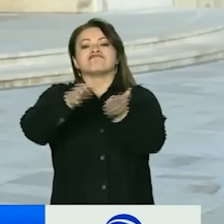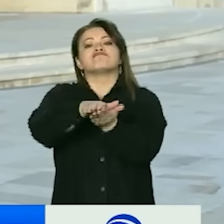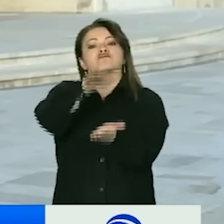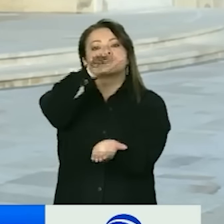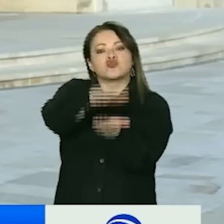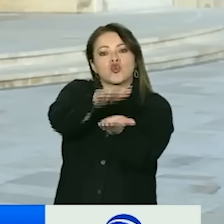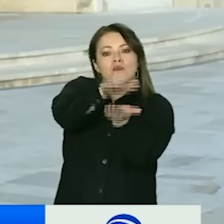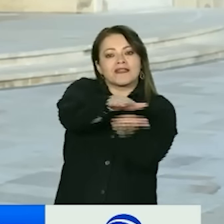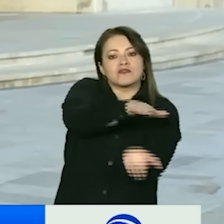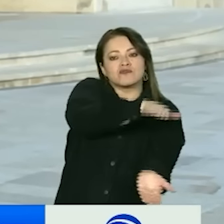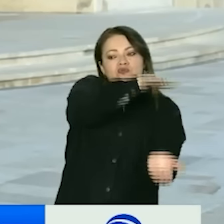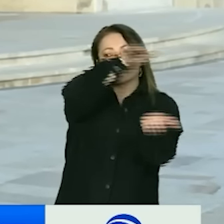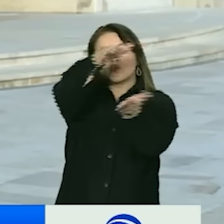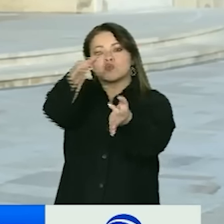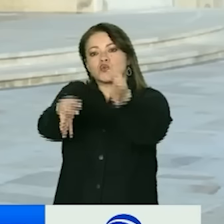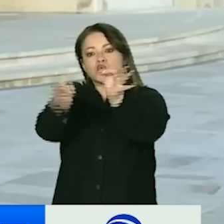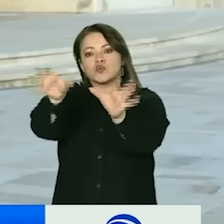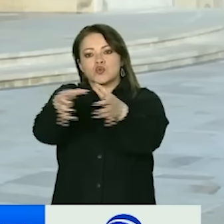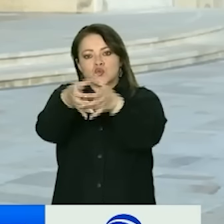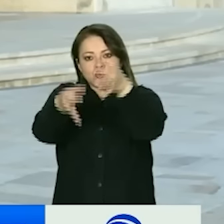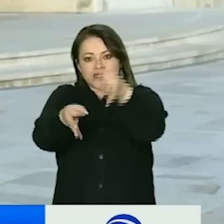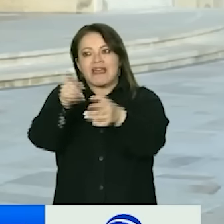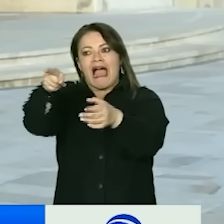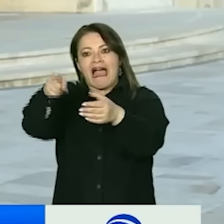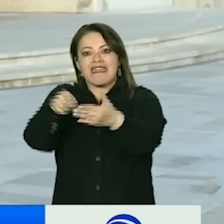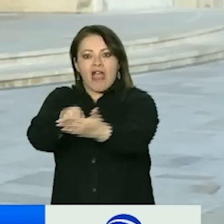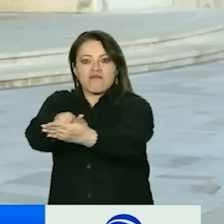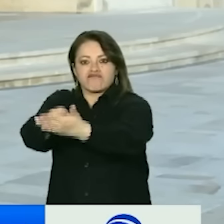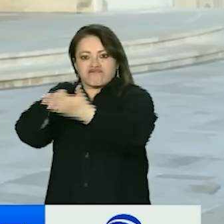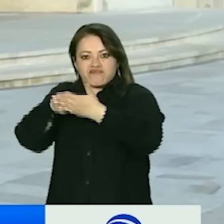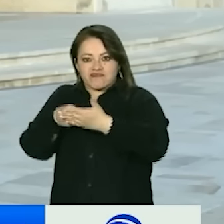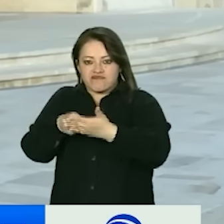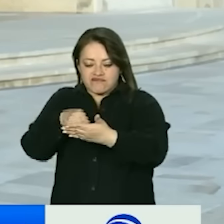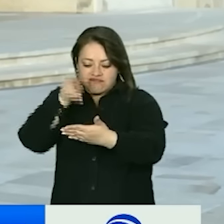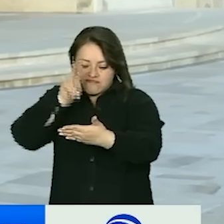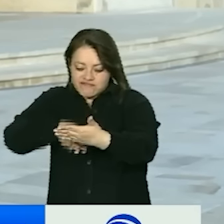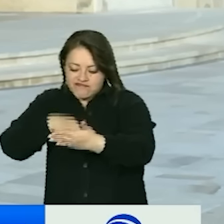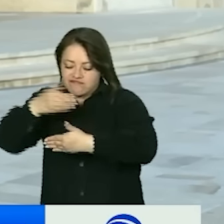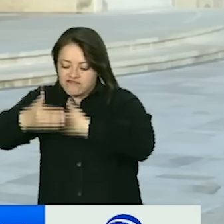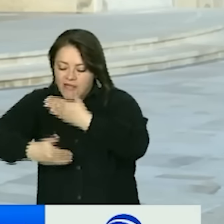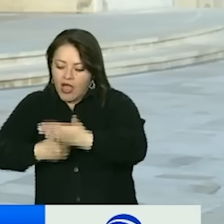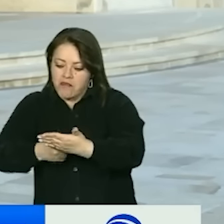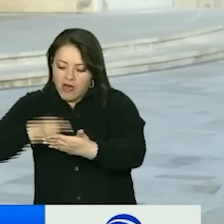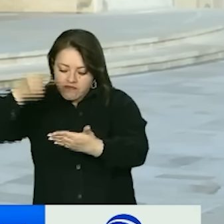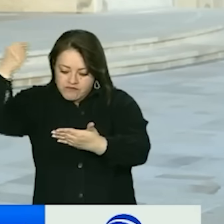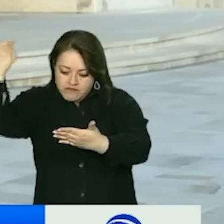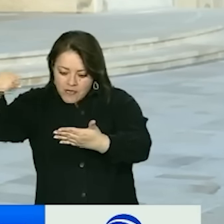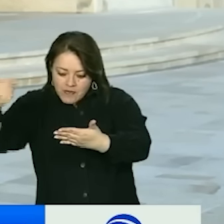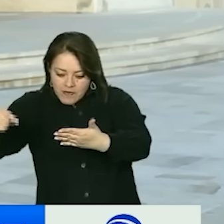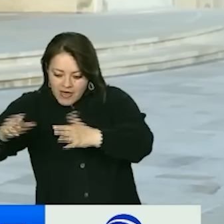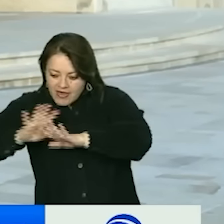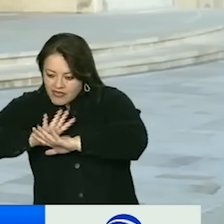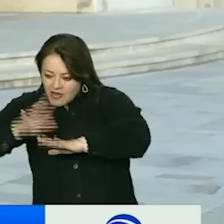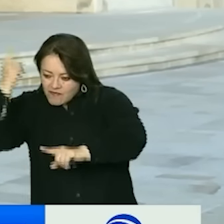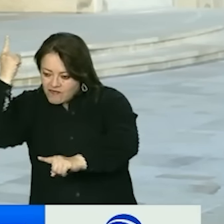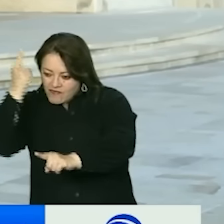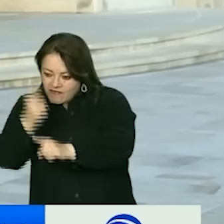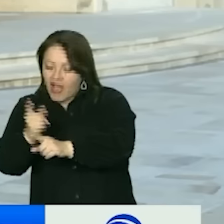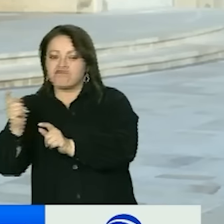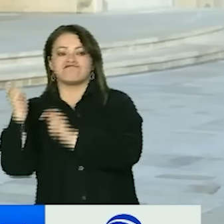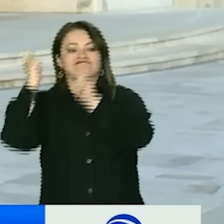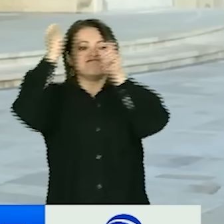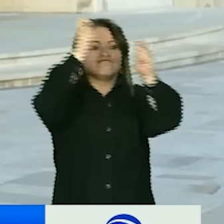Suprema de Justicia. Los documentos serán estudiados por los diferentes tribunales de la Corte y así se rectificará su